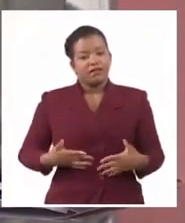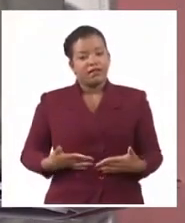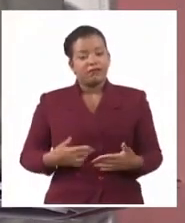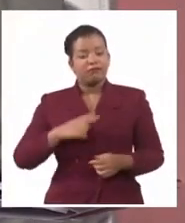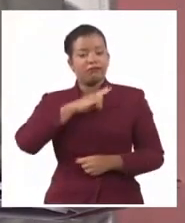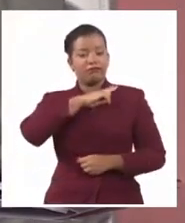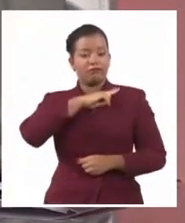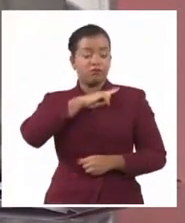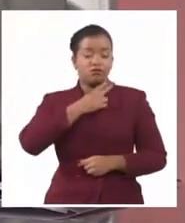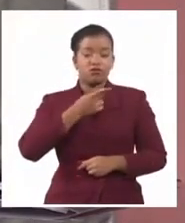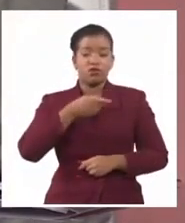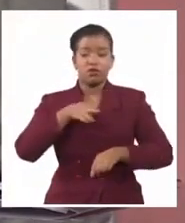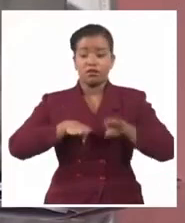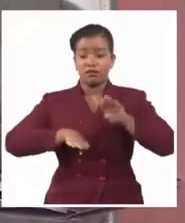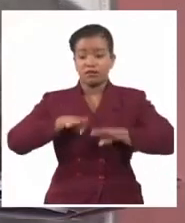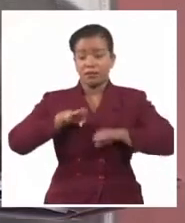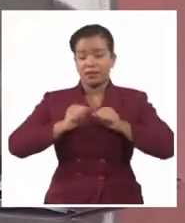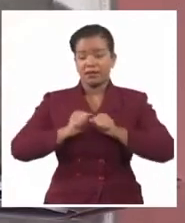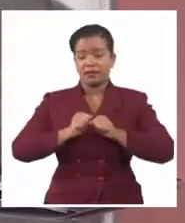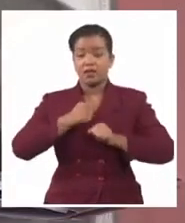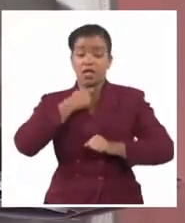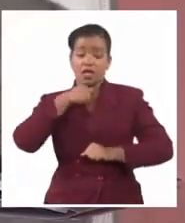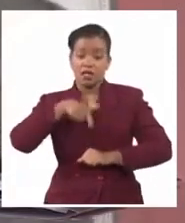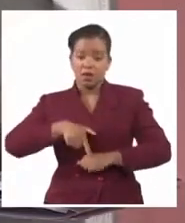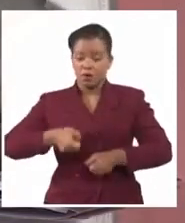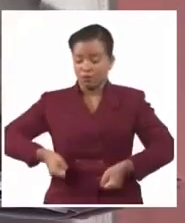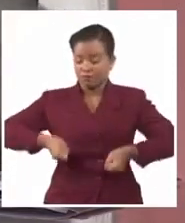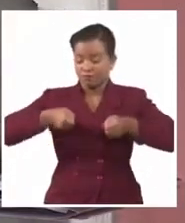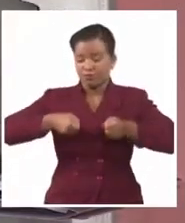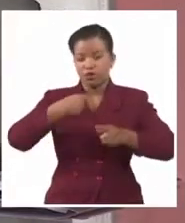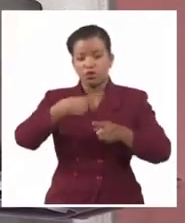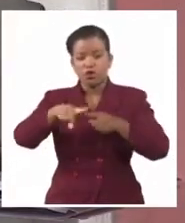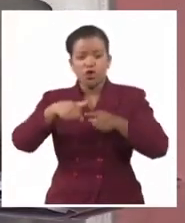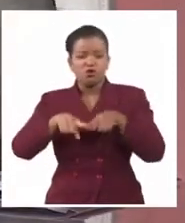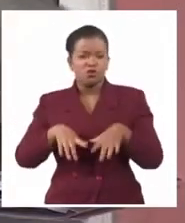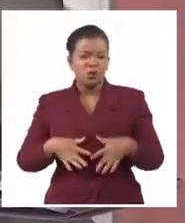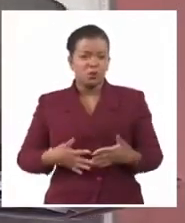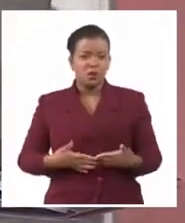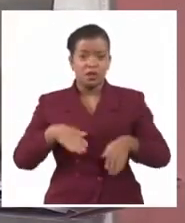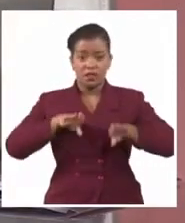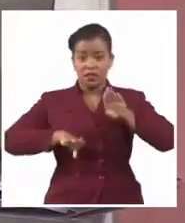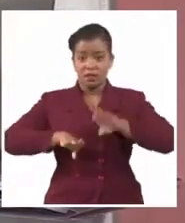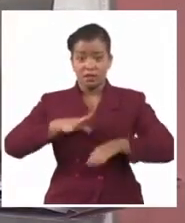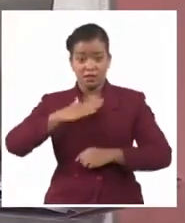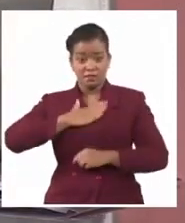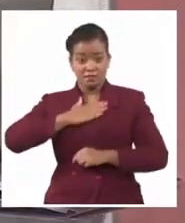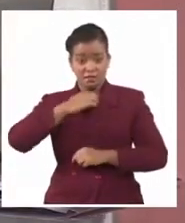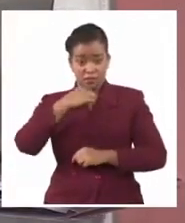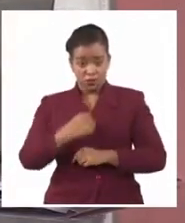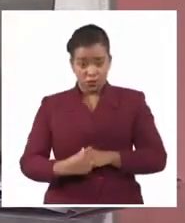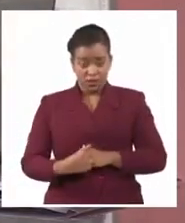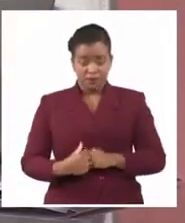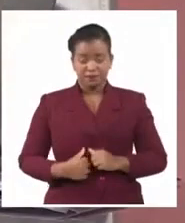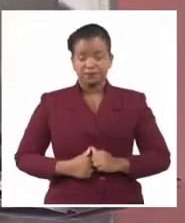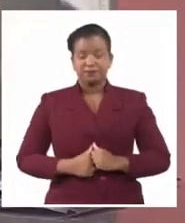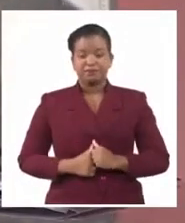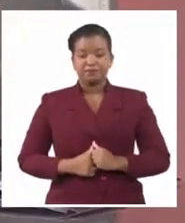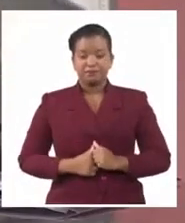del artículo, o la naturaleza y funciones de los artículos que se importen por entabía, ¿no?